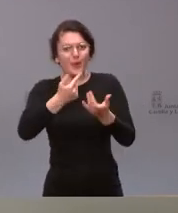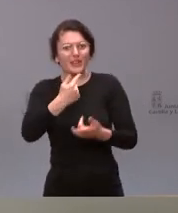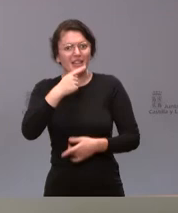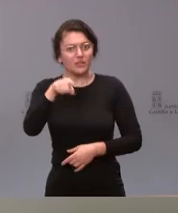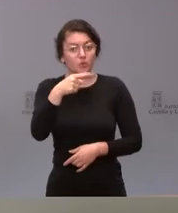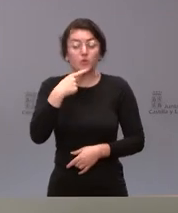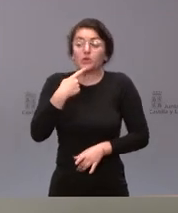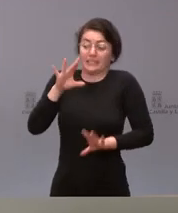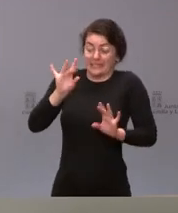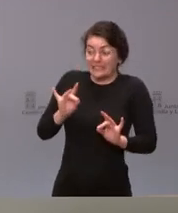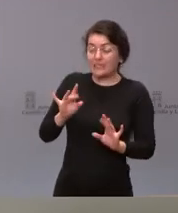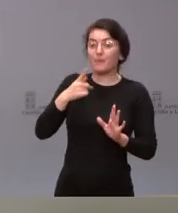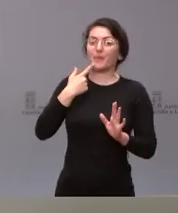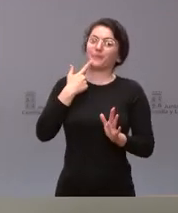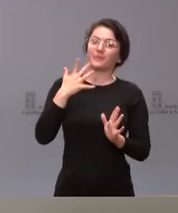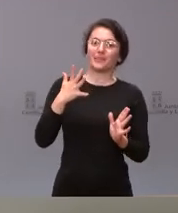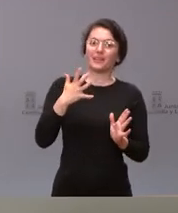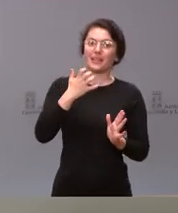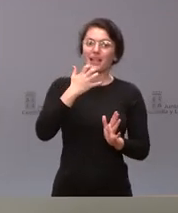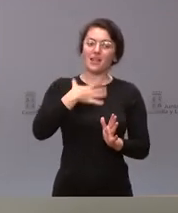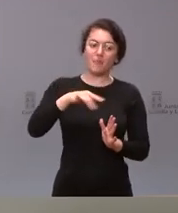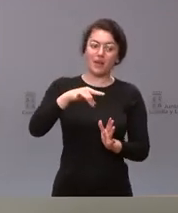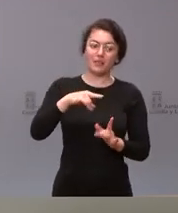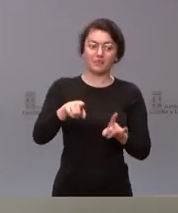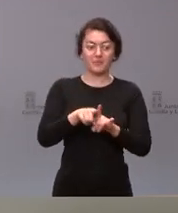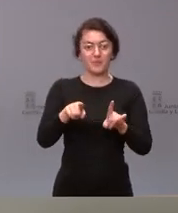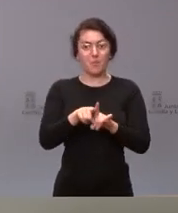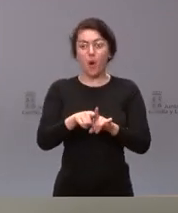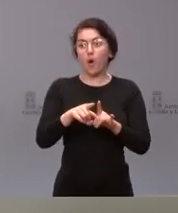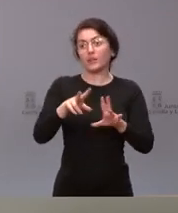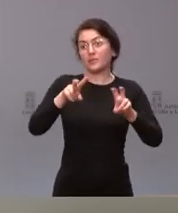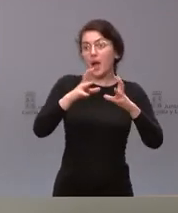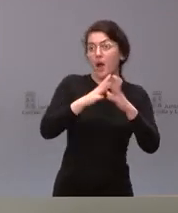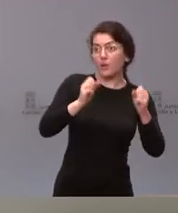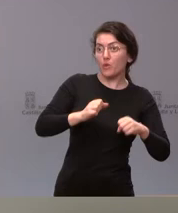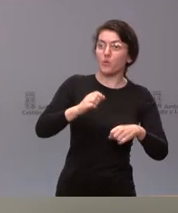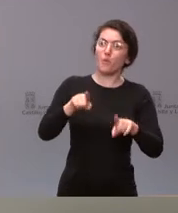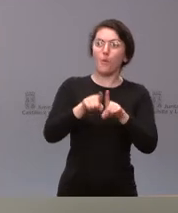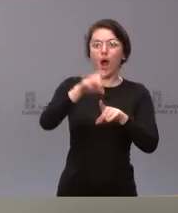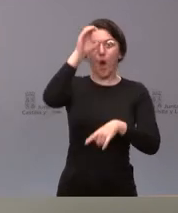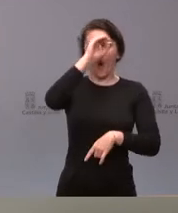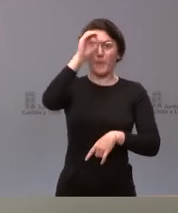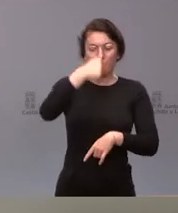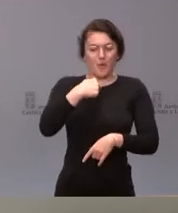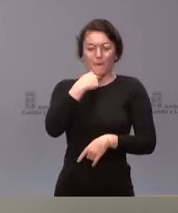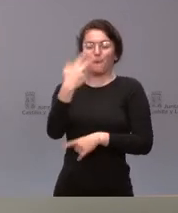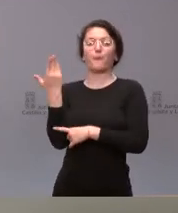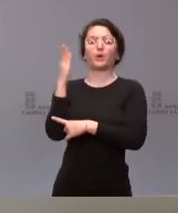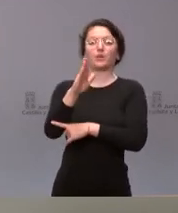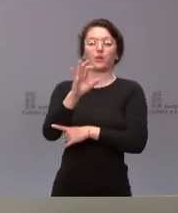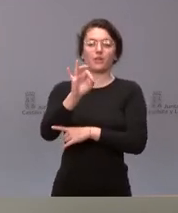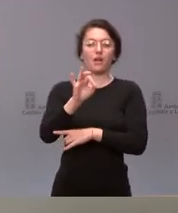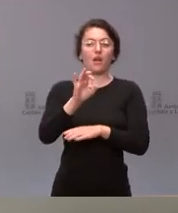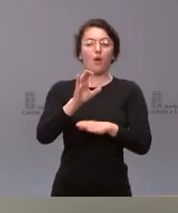la medida que puedo dar estoy transmitiendo lo que son los acuerdos del Consejo de Gobierno la opinión de la Junta de Castileón sí soy el portavoz de la Junta de Castileón mi misión es dar